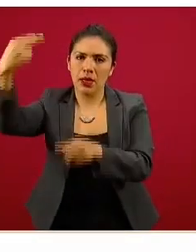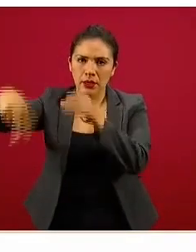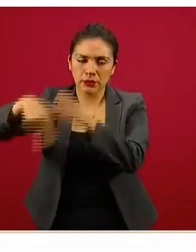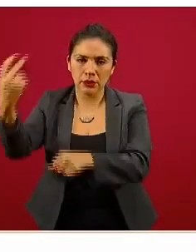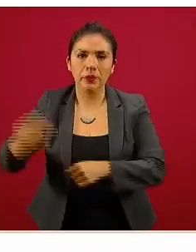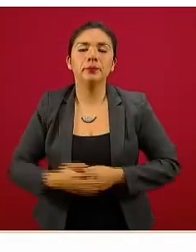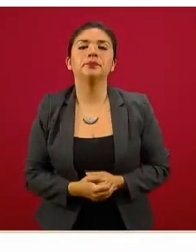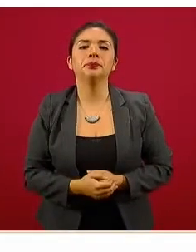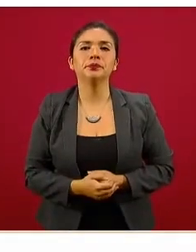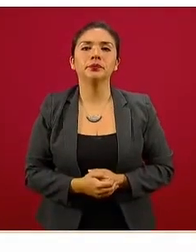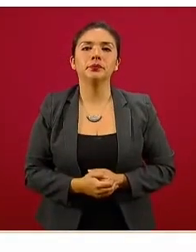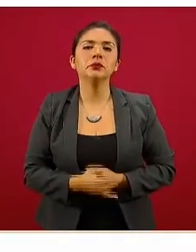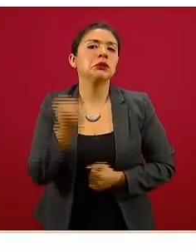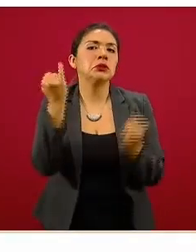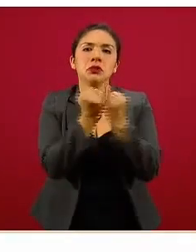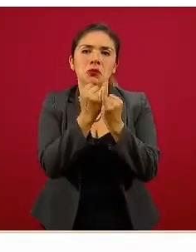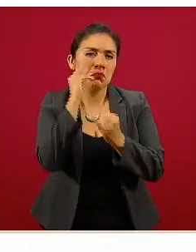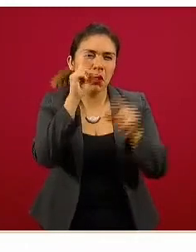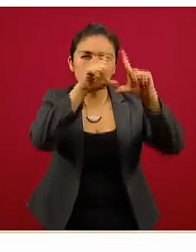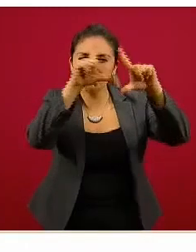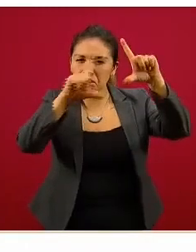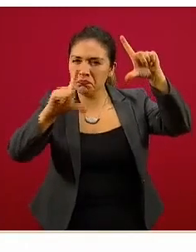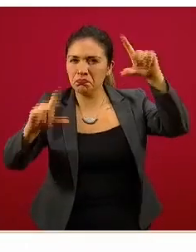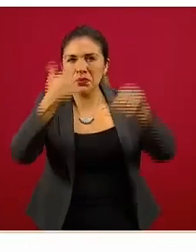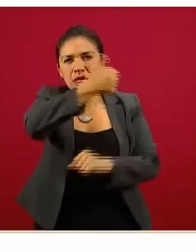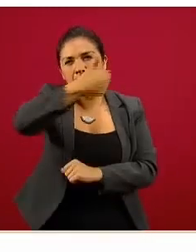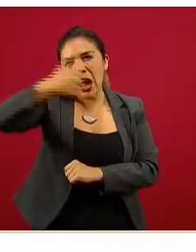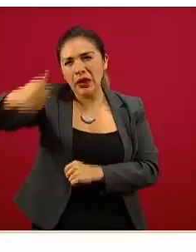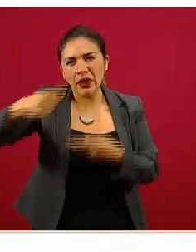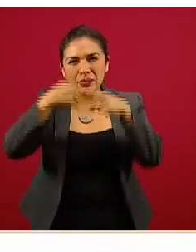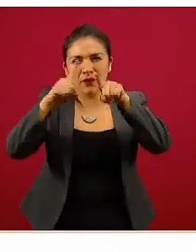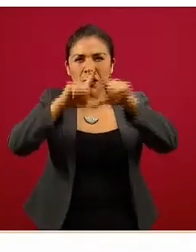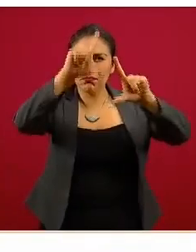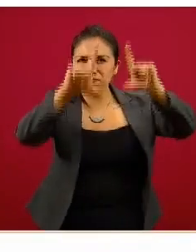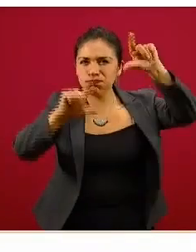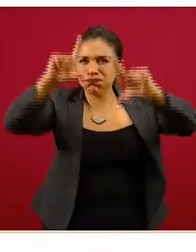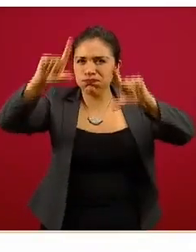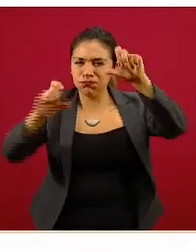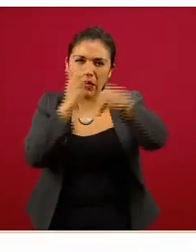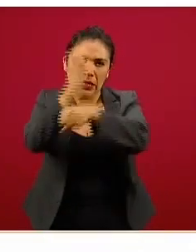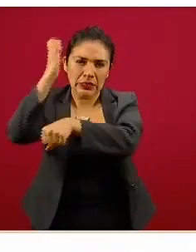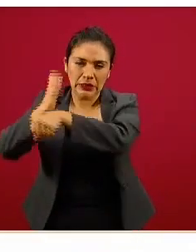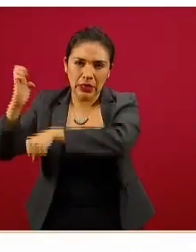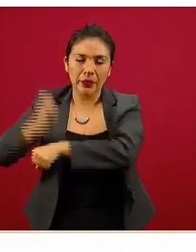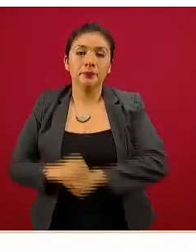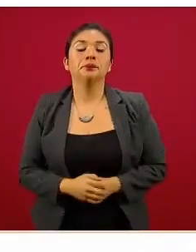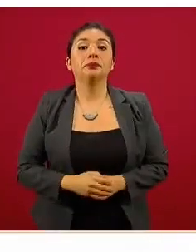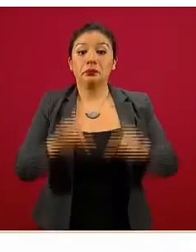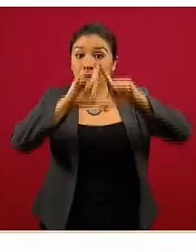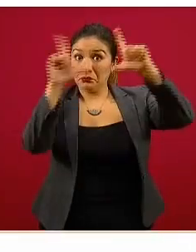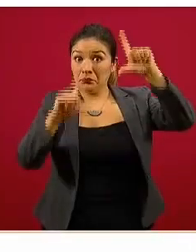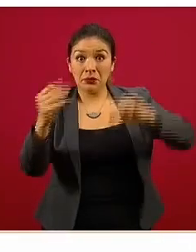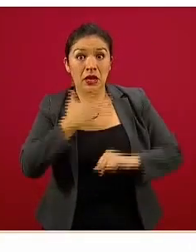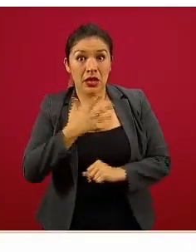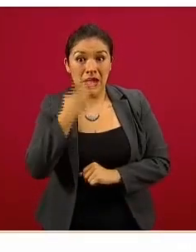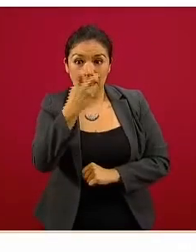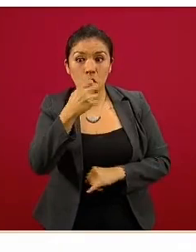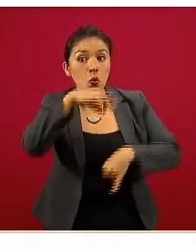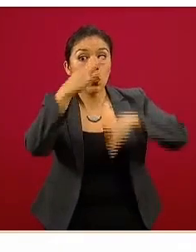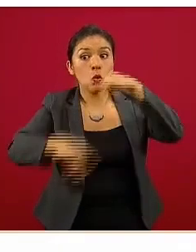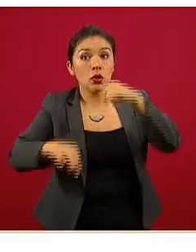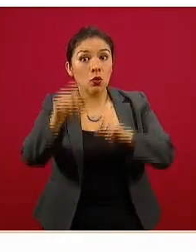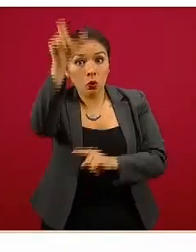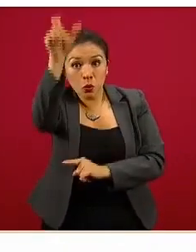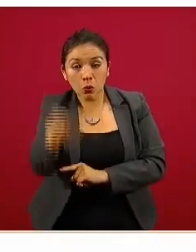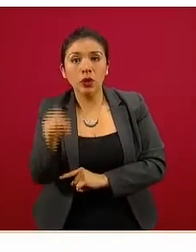disponible y así como pueden ver en cada una de las siguientes entidades federativas. A nivel nacional, ahí está, es la última columna,